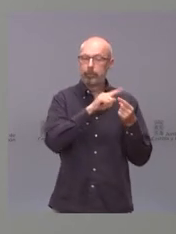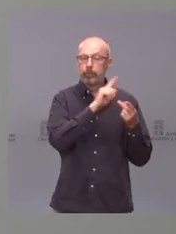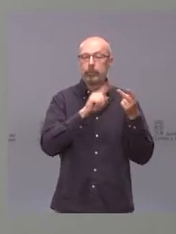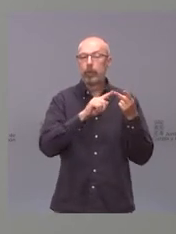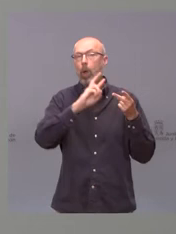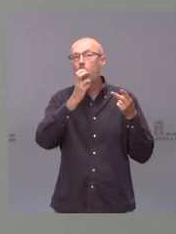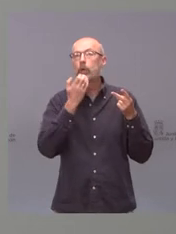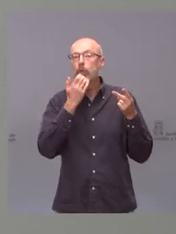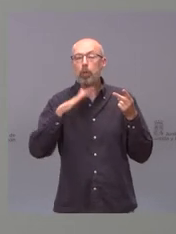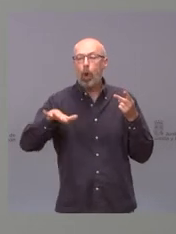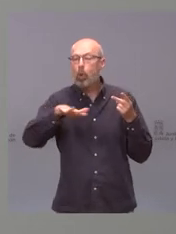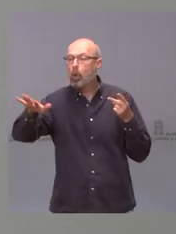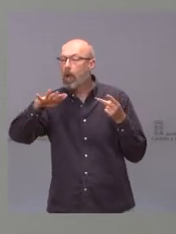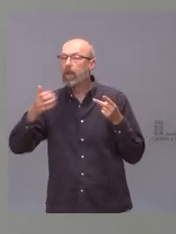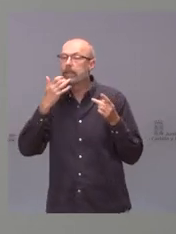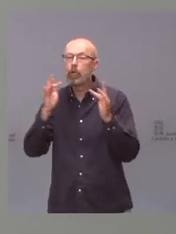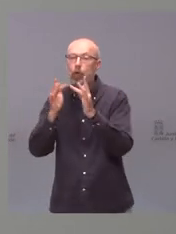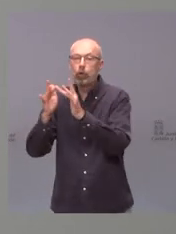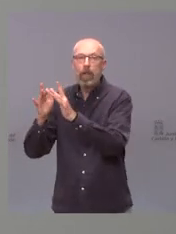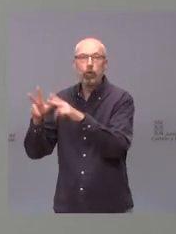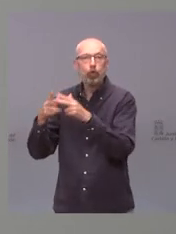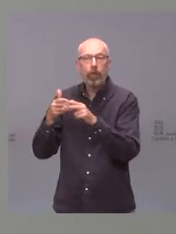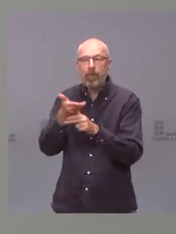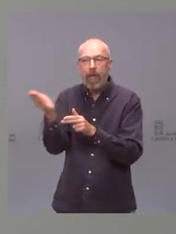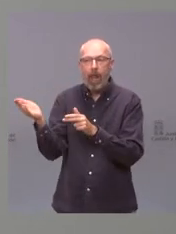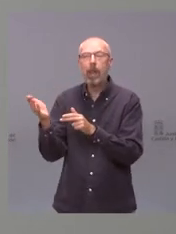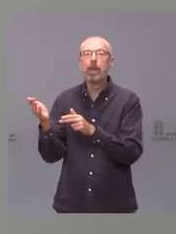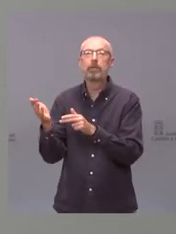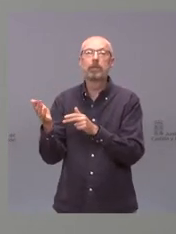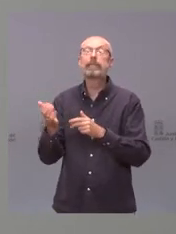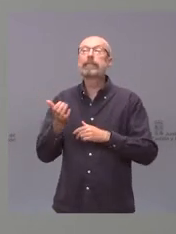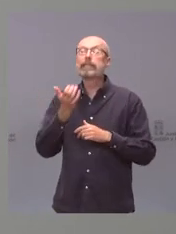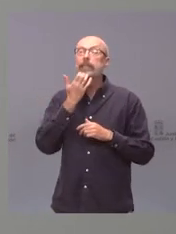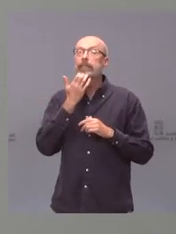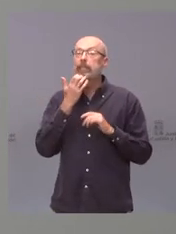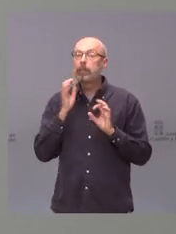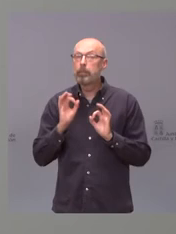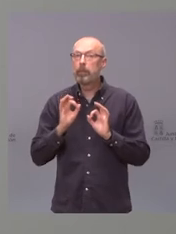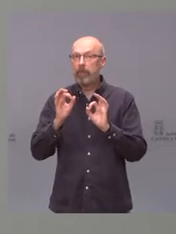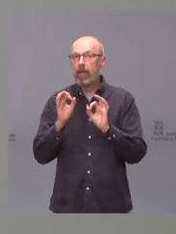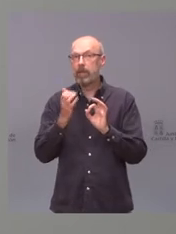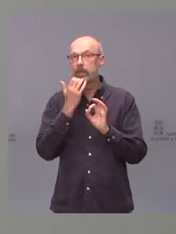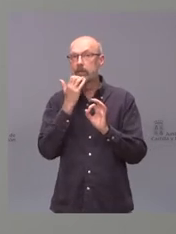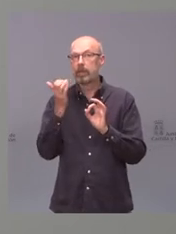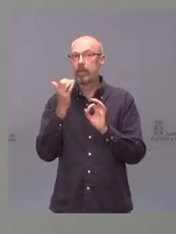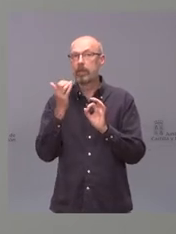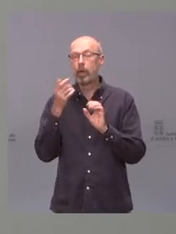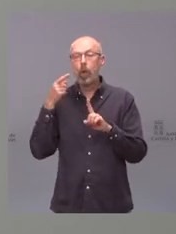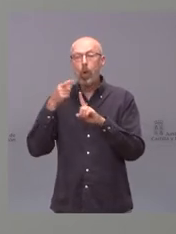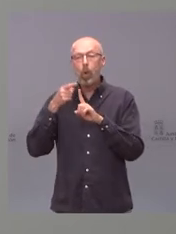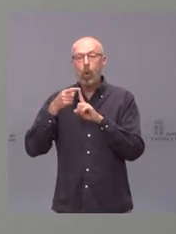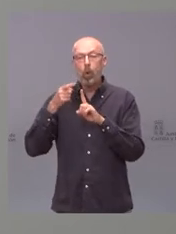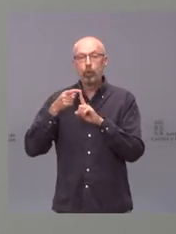donde pueda incrementarse el contacto social, sobre todo si no se garantiza el uso continuado